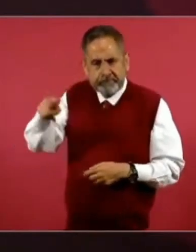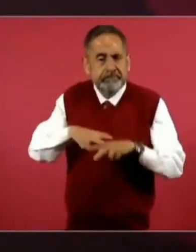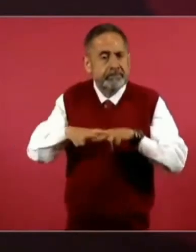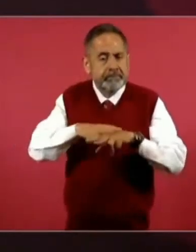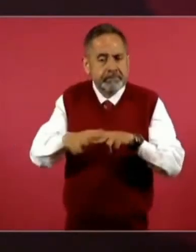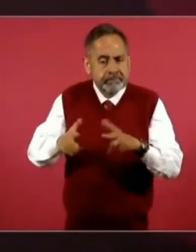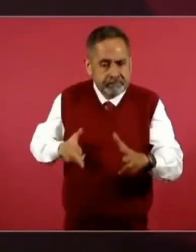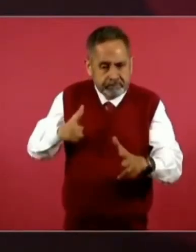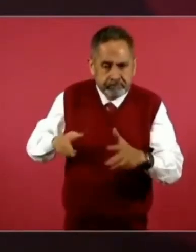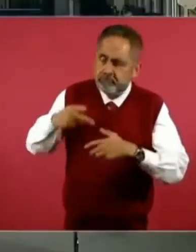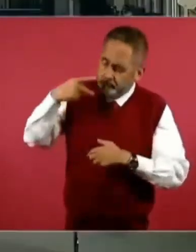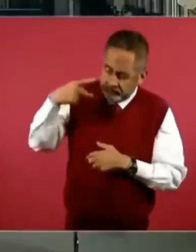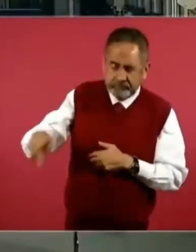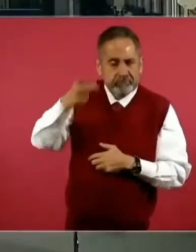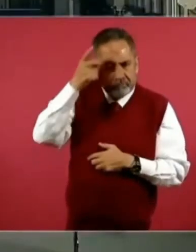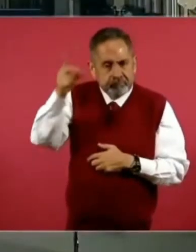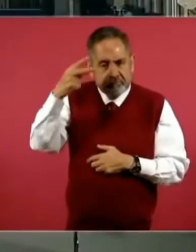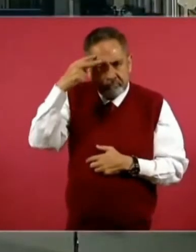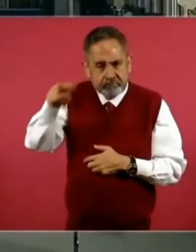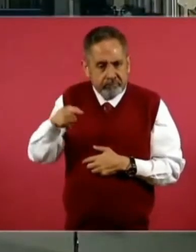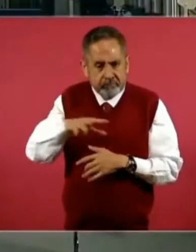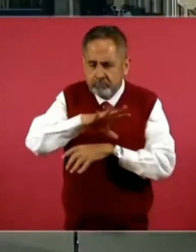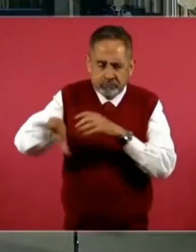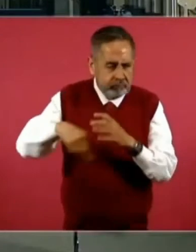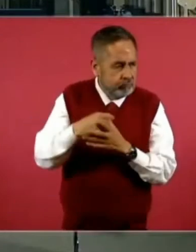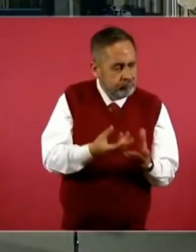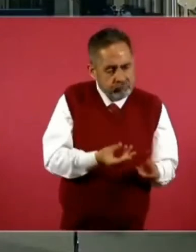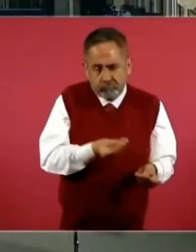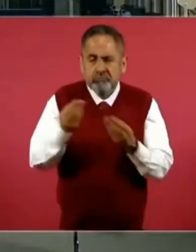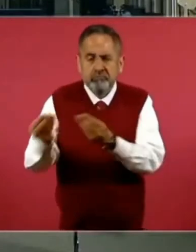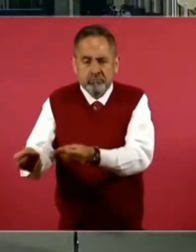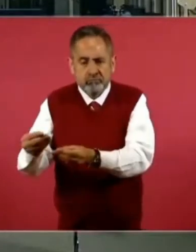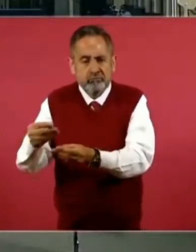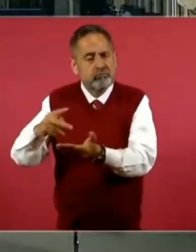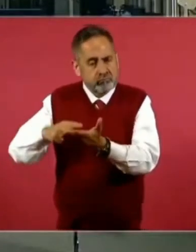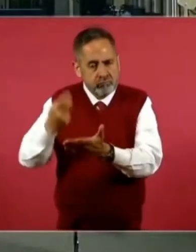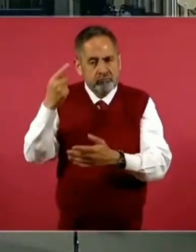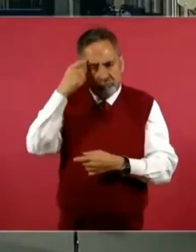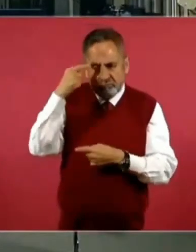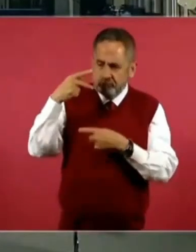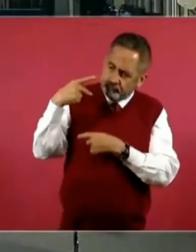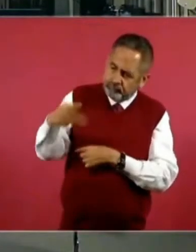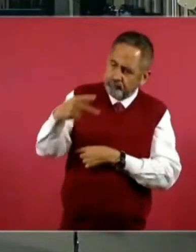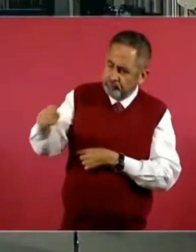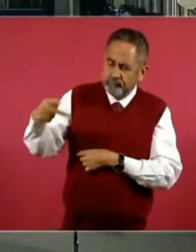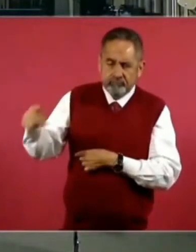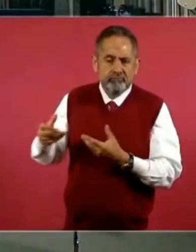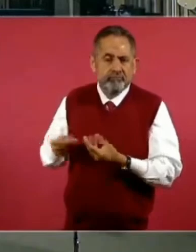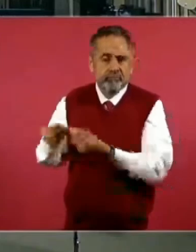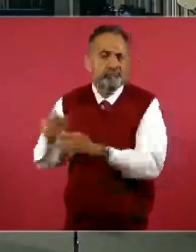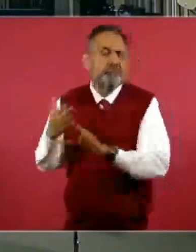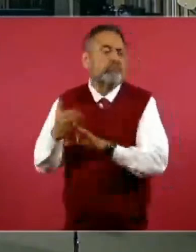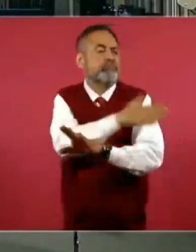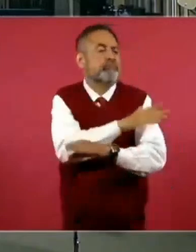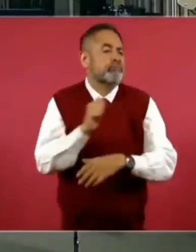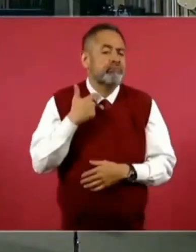terrocarriles, todo lo que se entregó